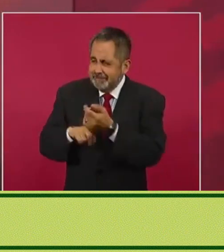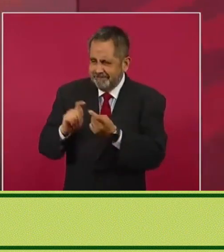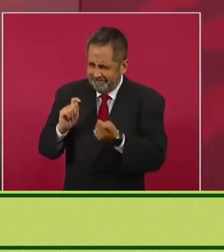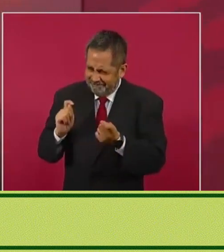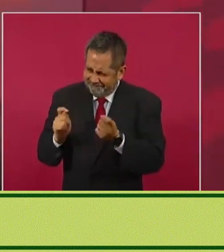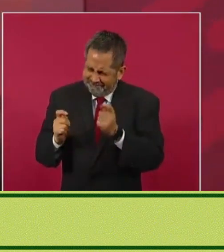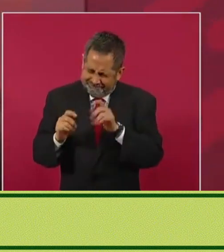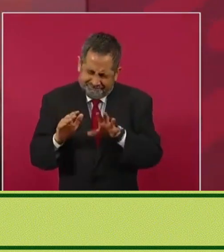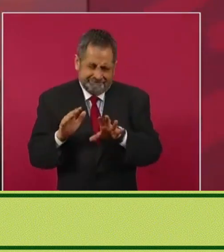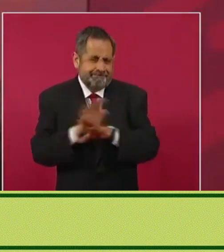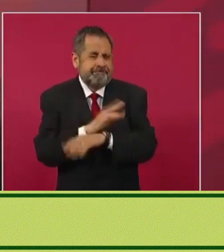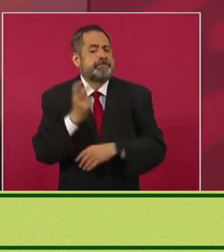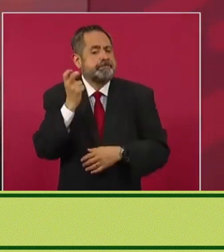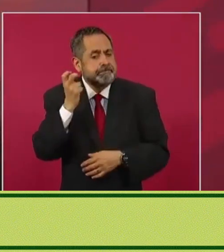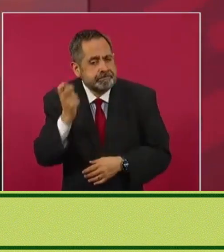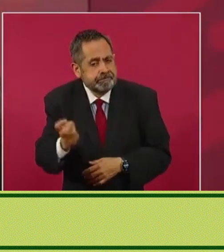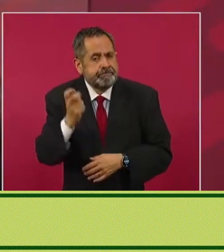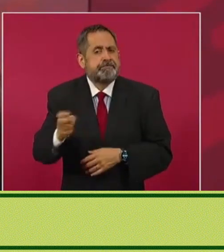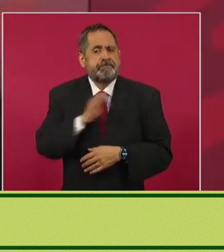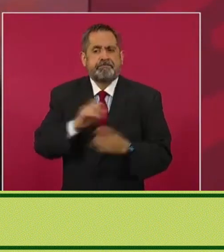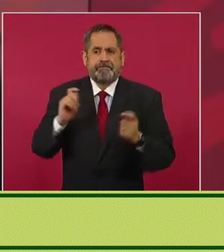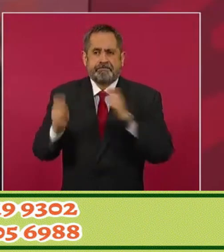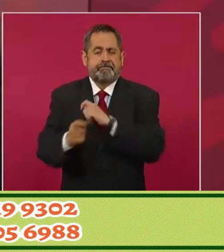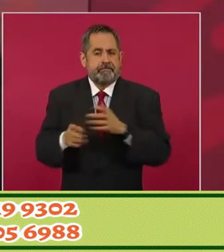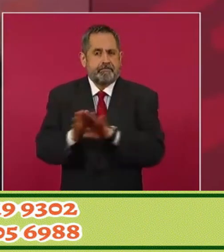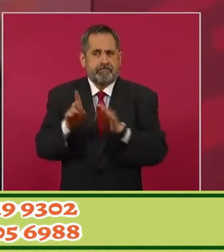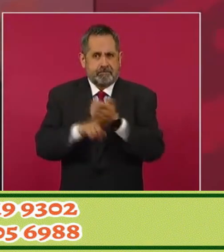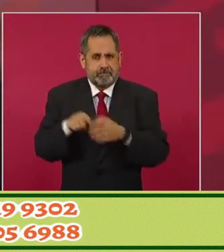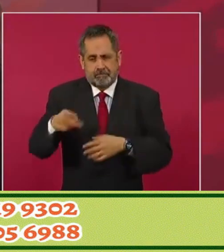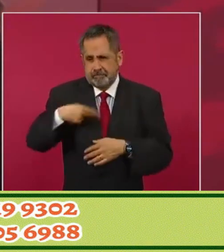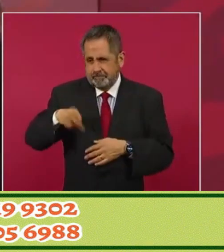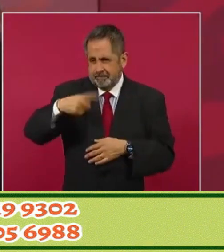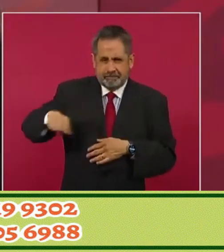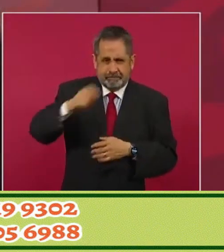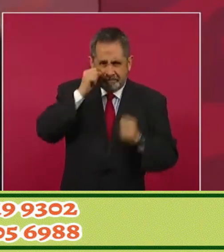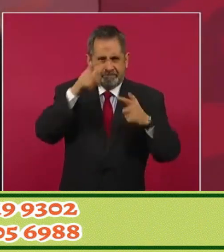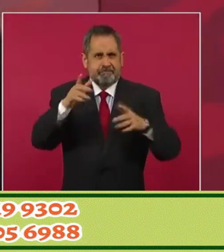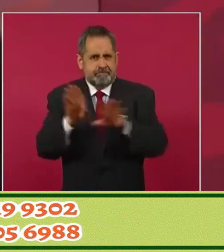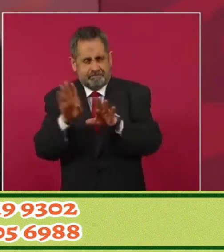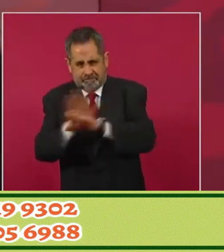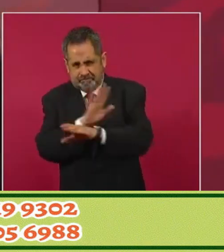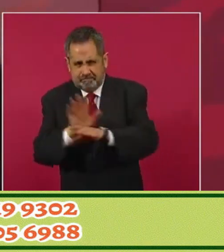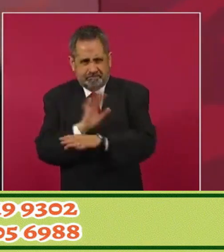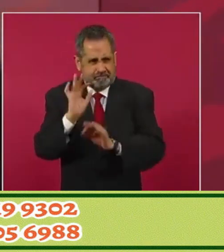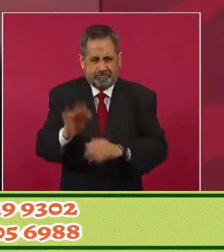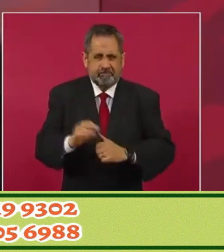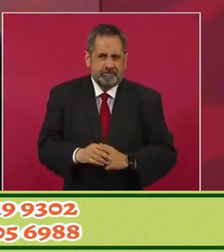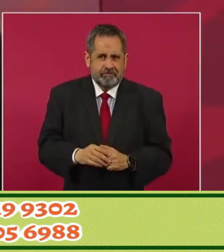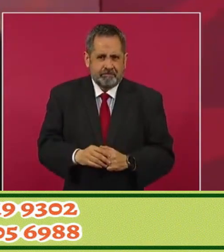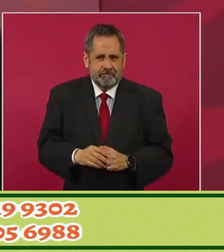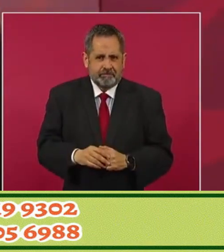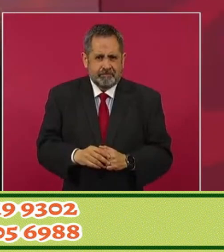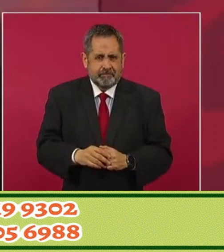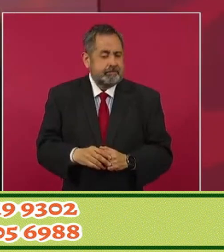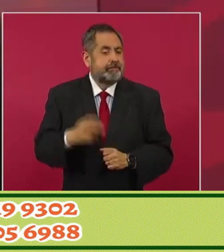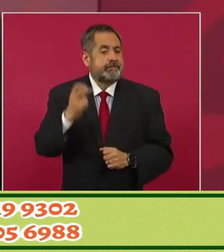que el pueblo despertó, es un cambio de mentalidad. Eso es